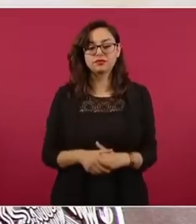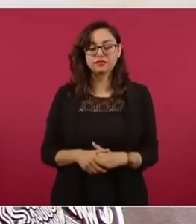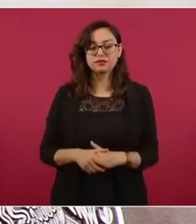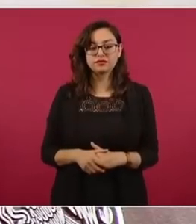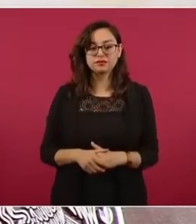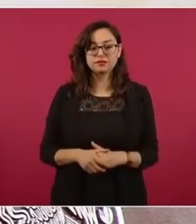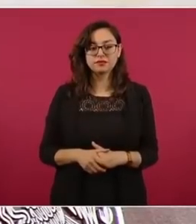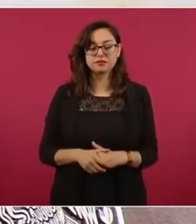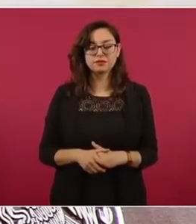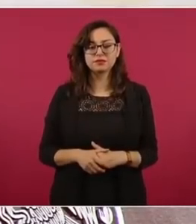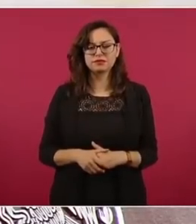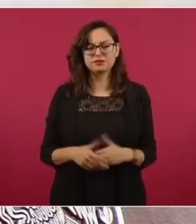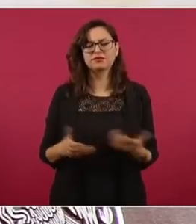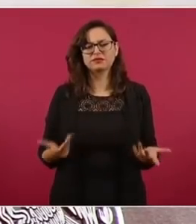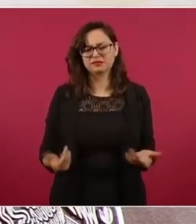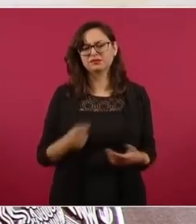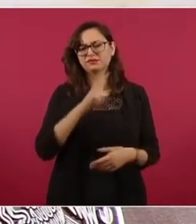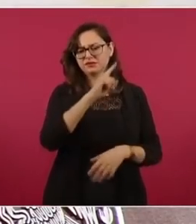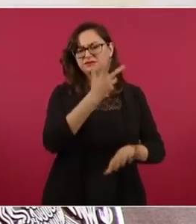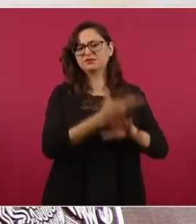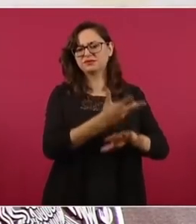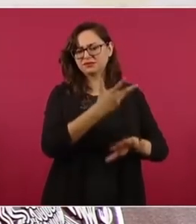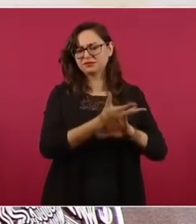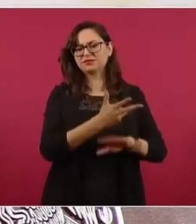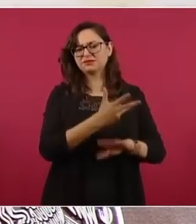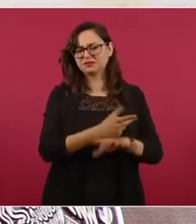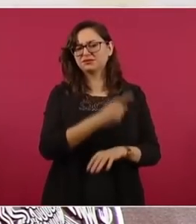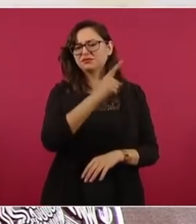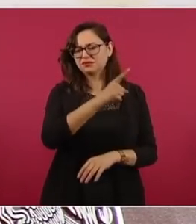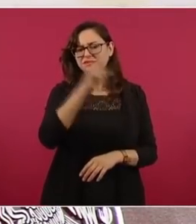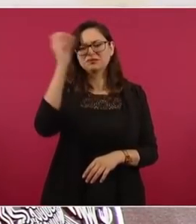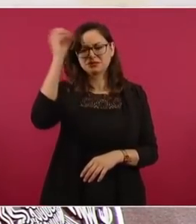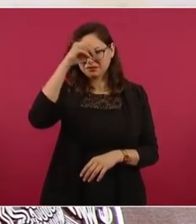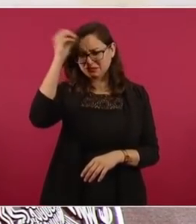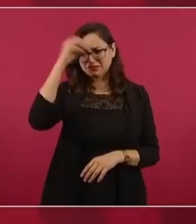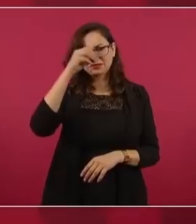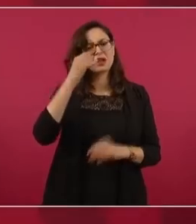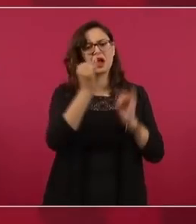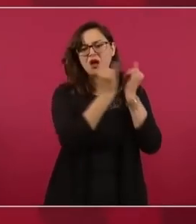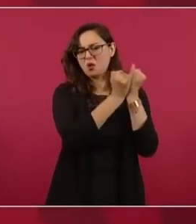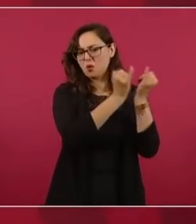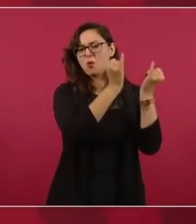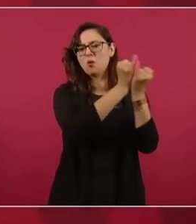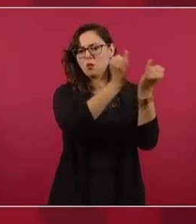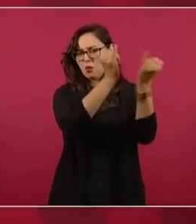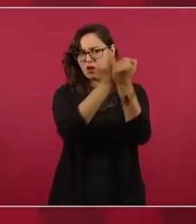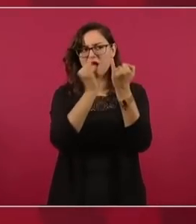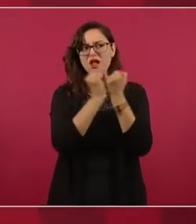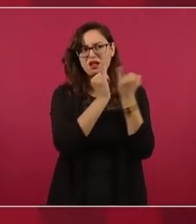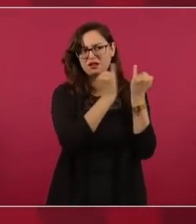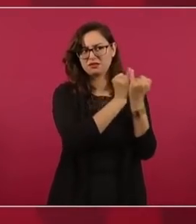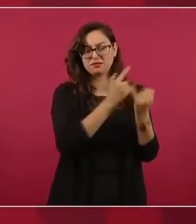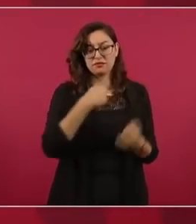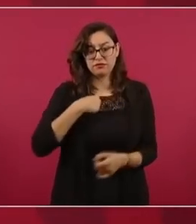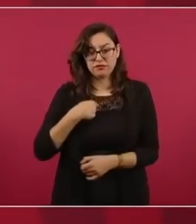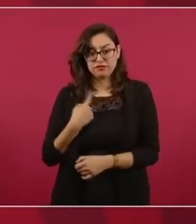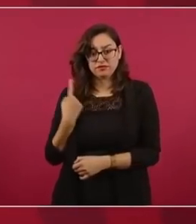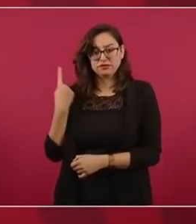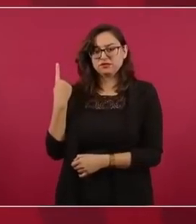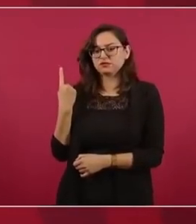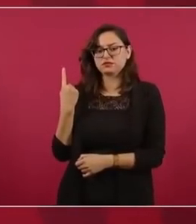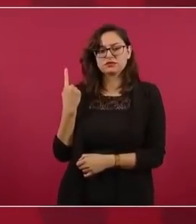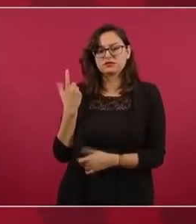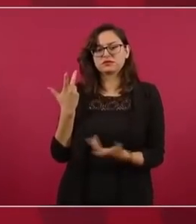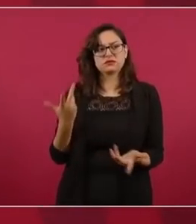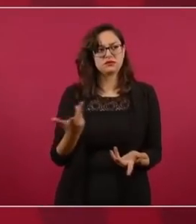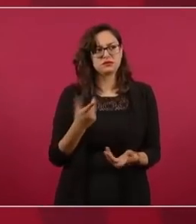vista, porque no es sólo nuestro, otros